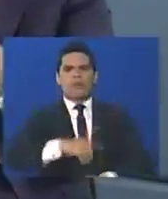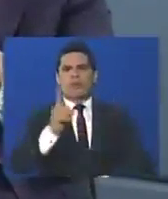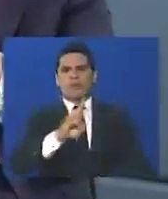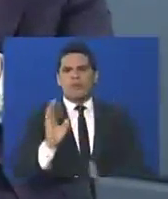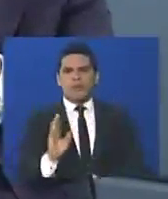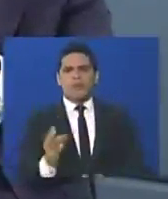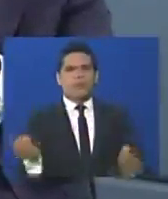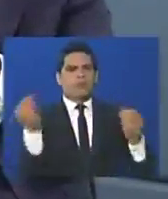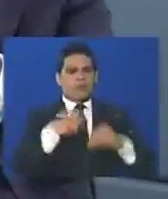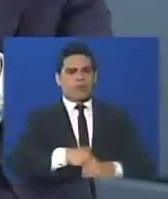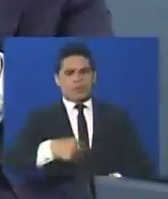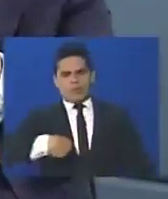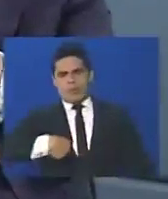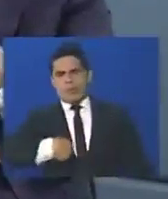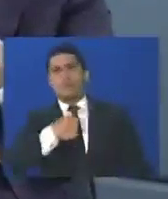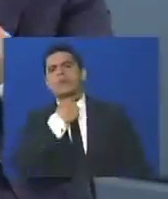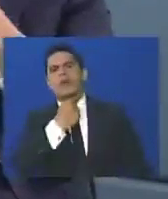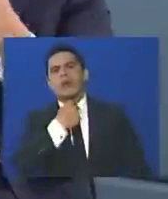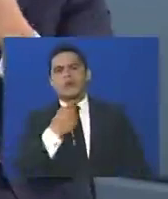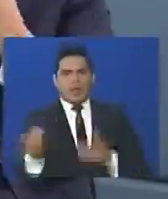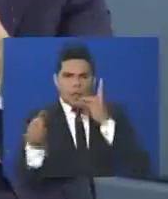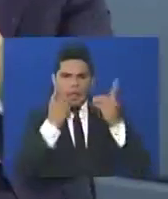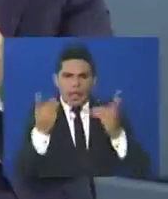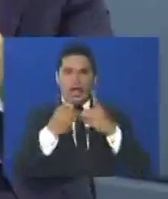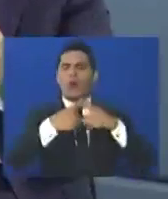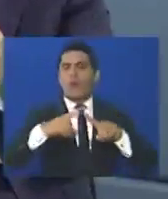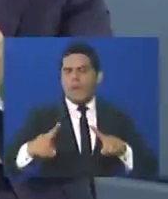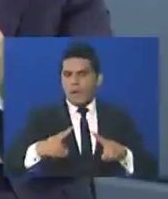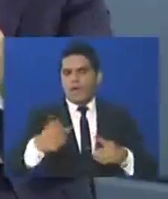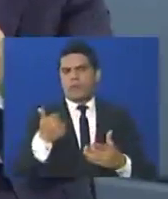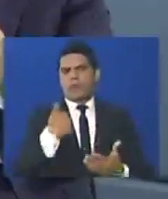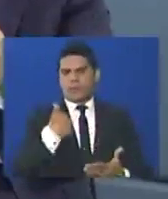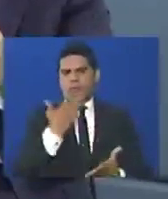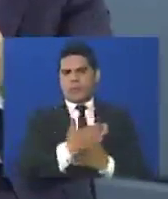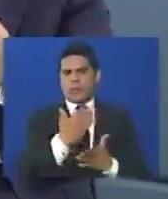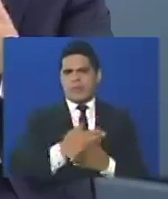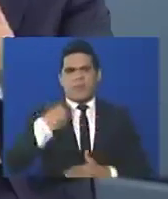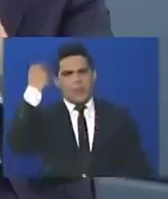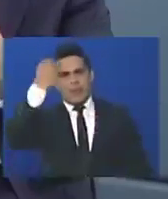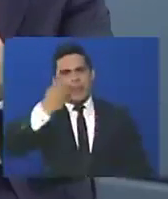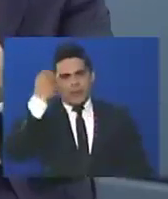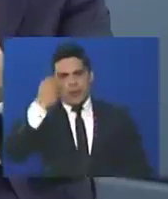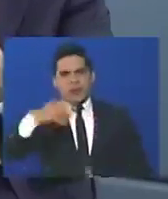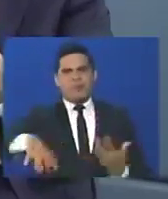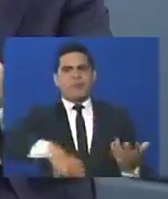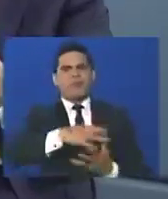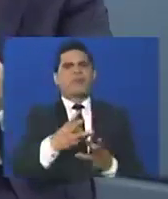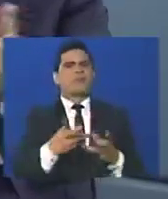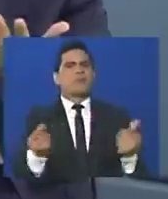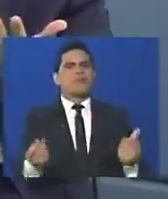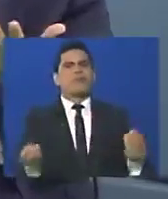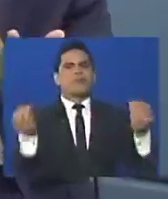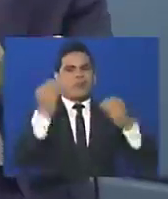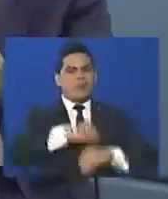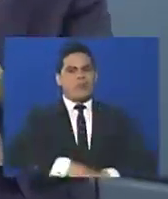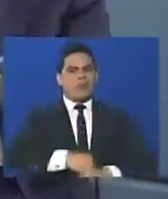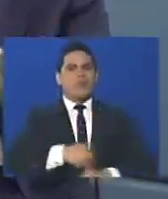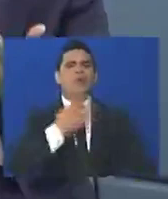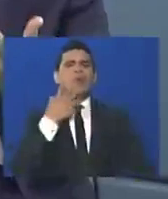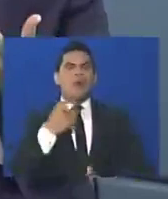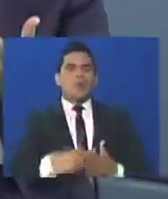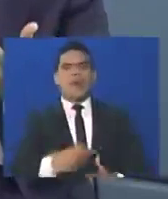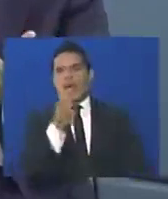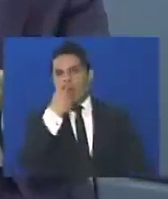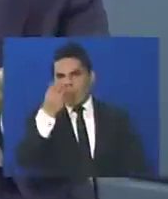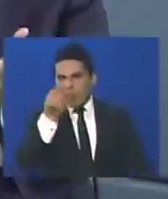pero es claro que yo creo en el diálogo, y siempre he creído que hay problemas a los que tenemos que ponernos de acuerdo, el problema del